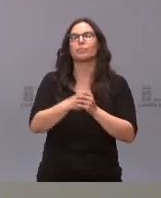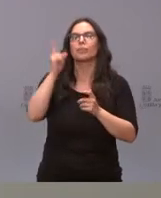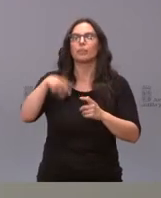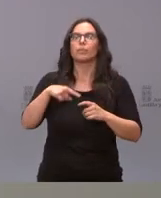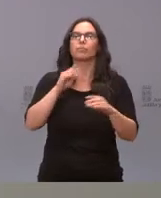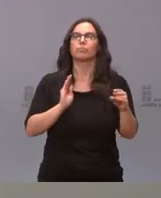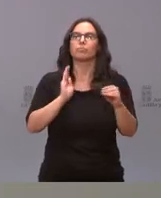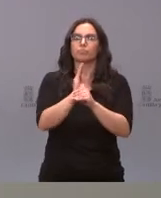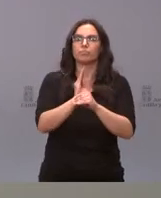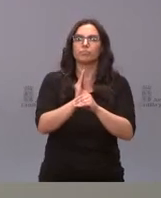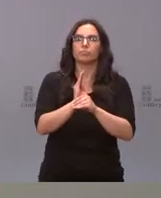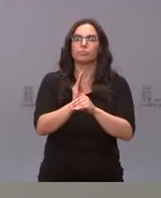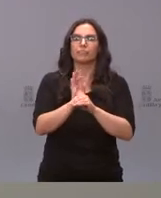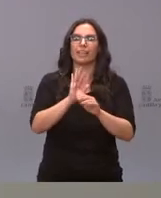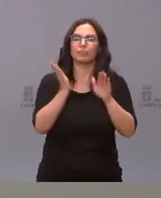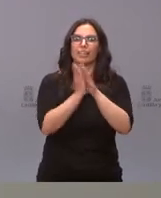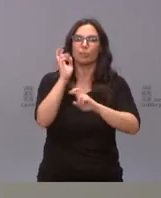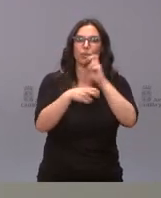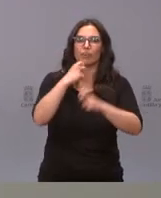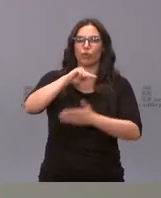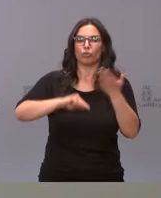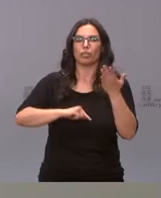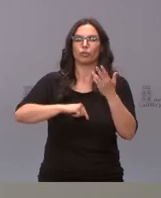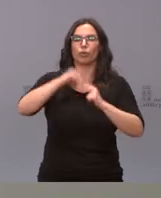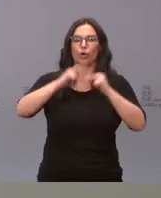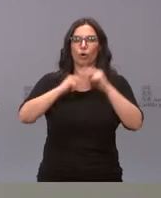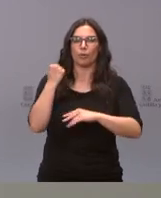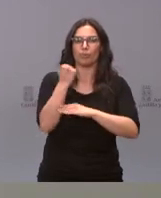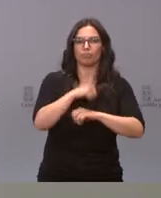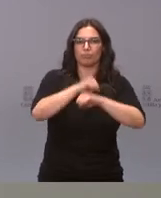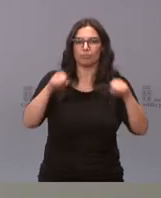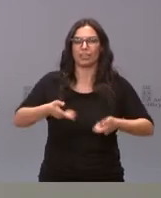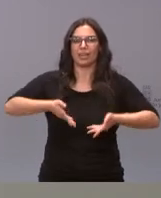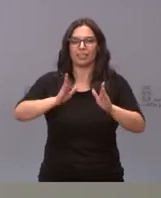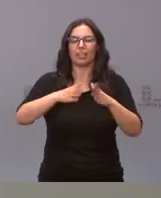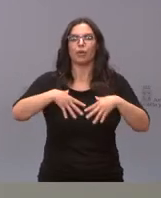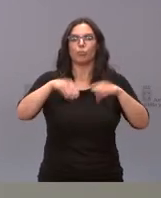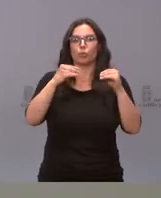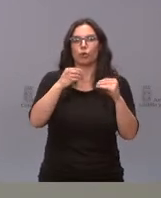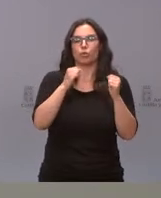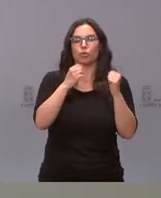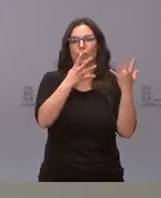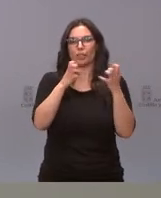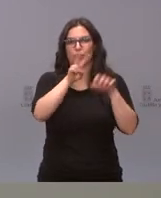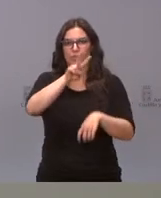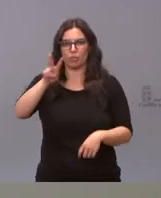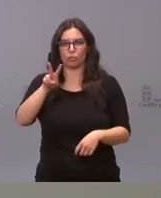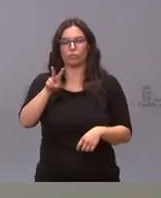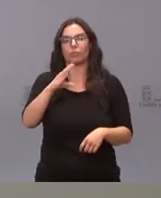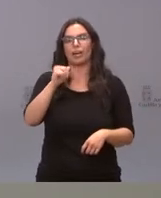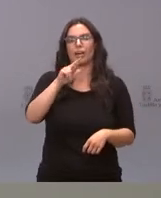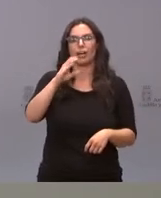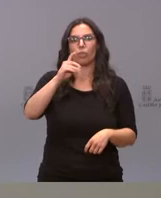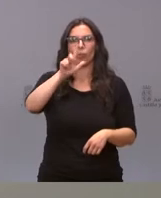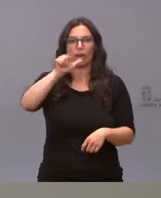por la consejería de un expediente de modificación del contrato de obras de refuerzo de firme de la carretera Burgos 922, de Caloruega, la Burgos